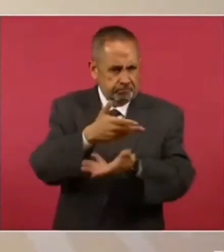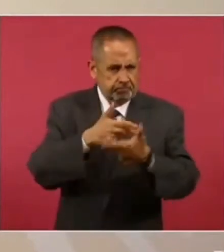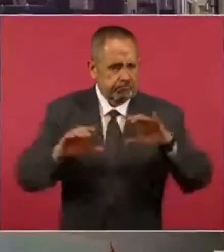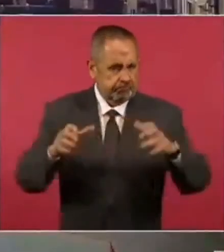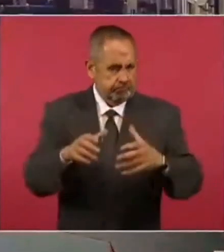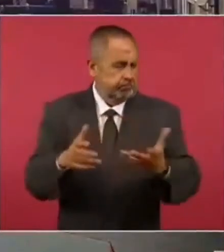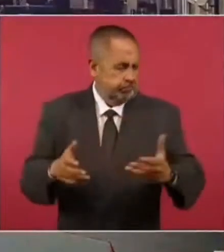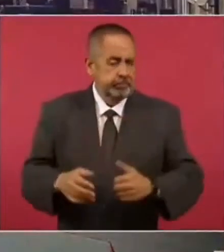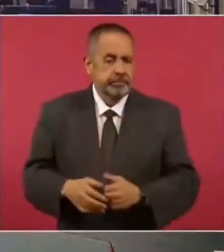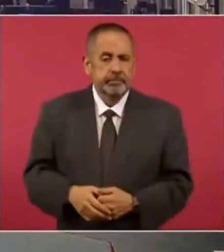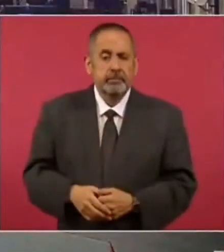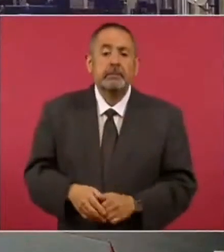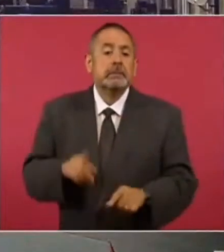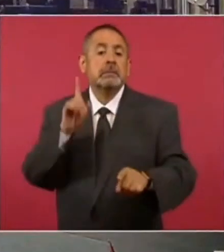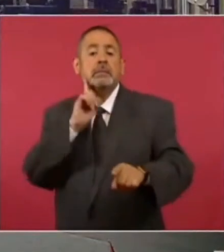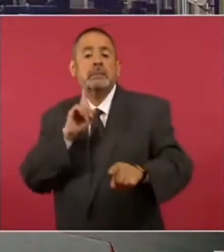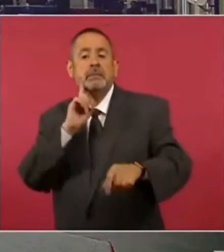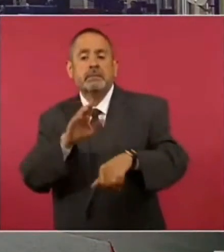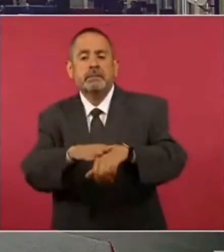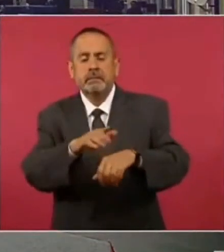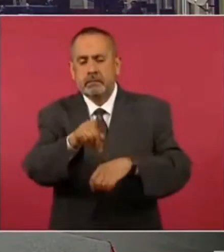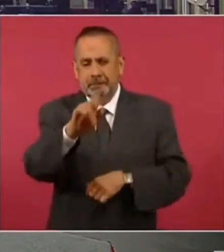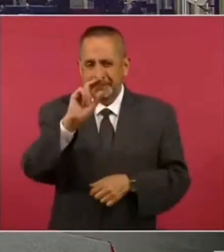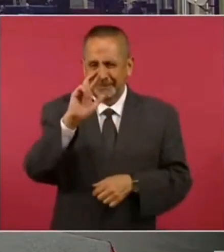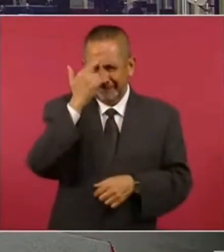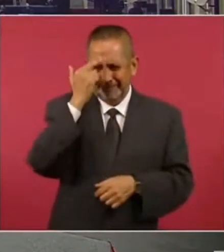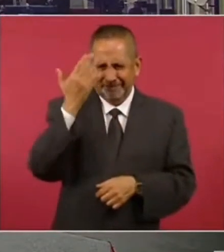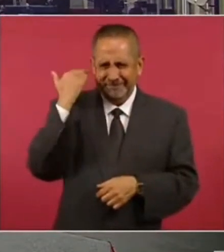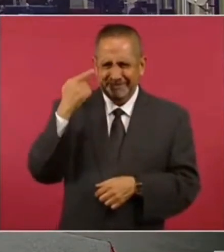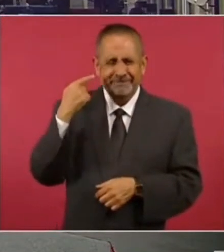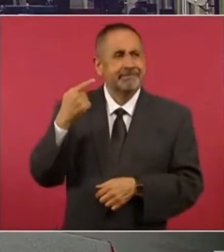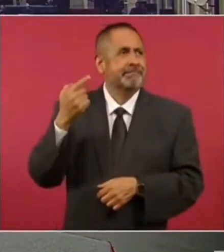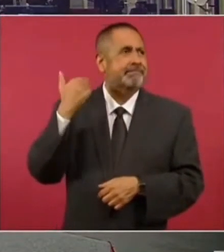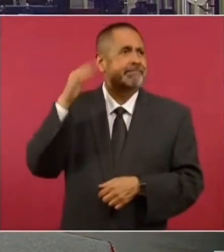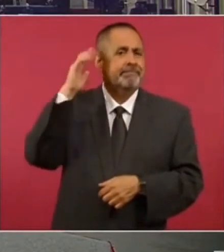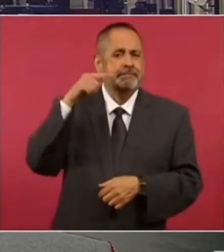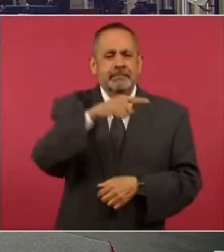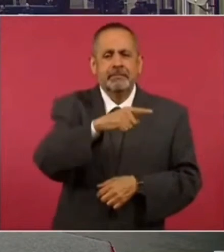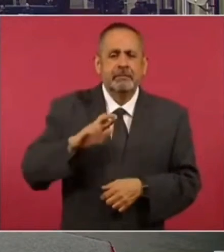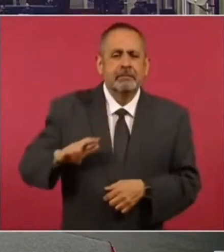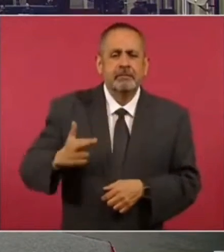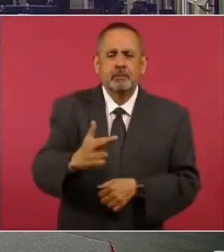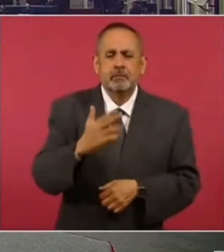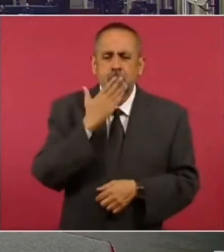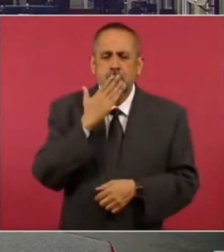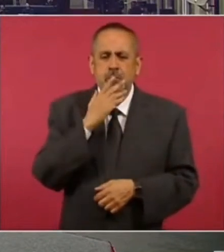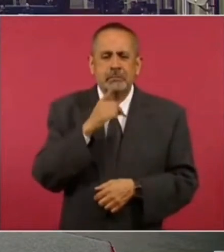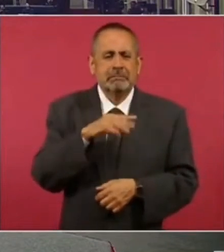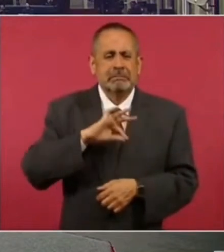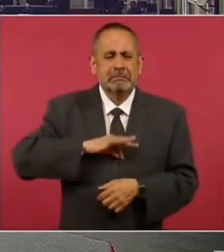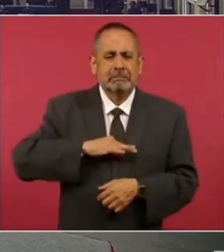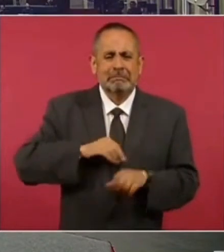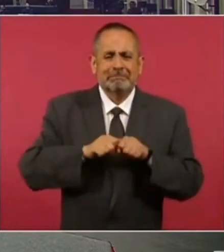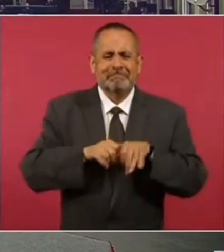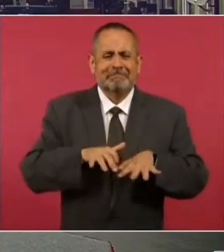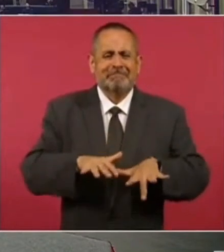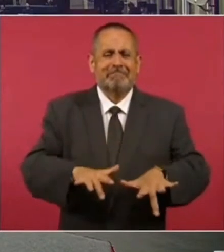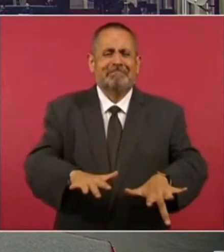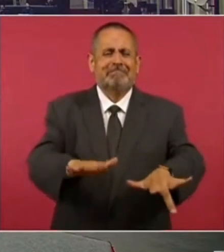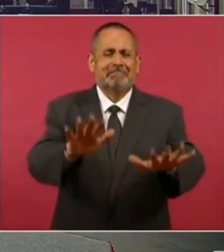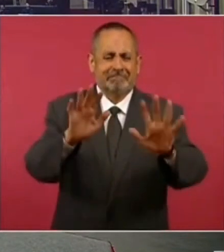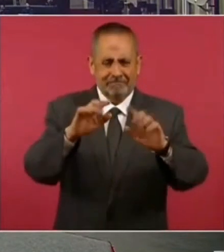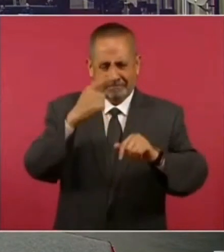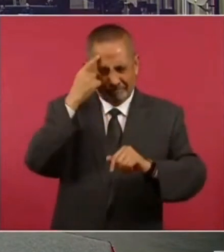Algo importante, presidente, cuando recordó usted precisamente el derrame que ocurrió allá en el río Sonora, pues que